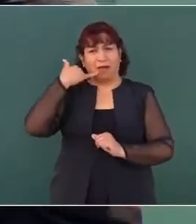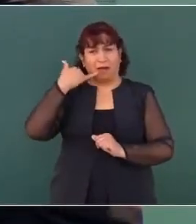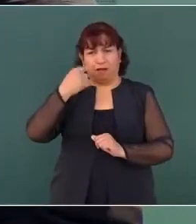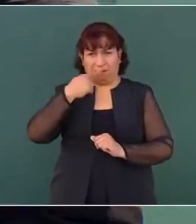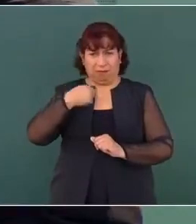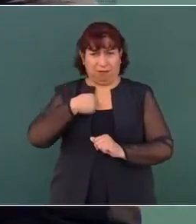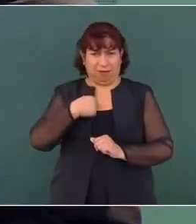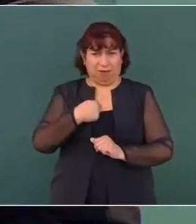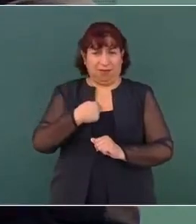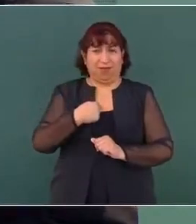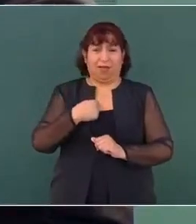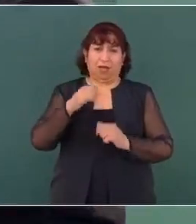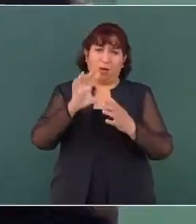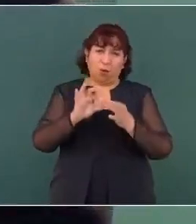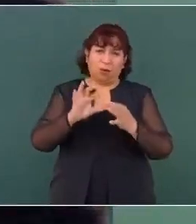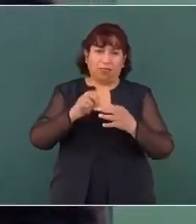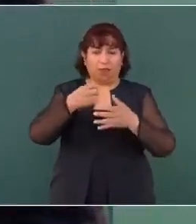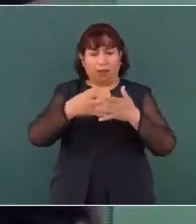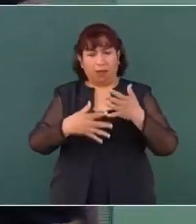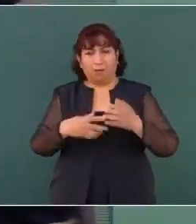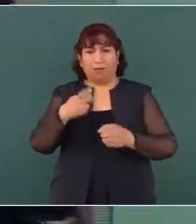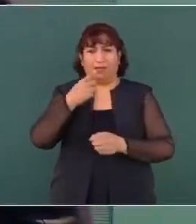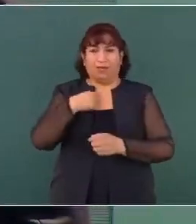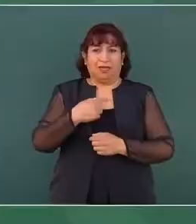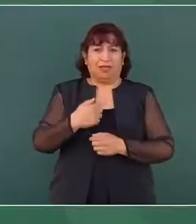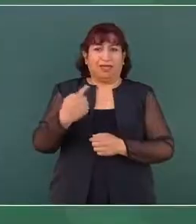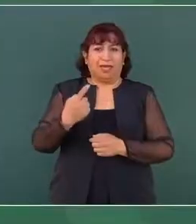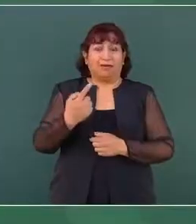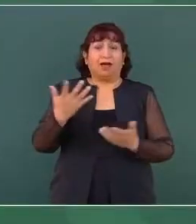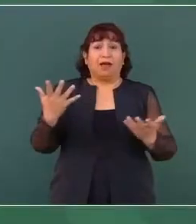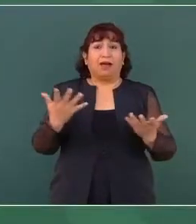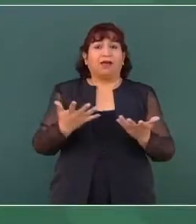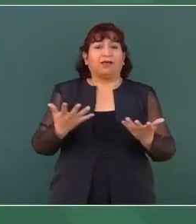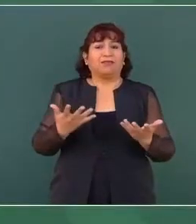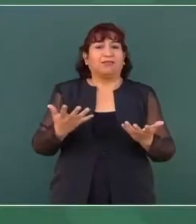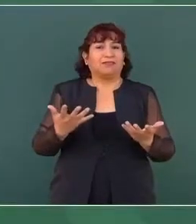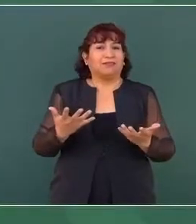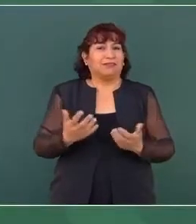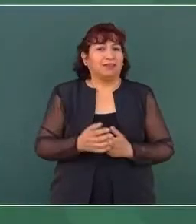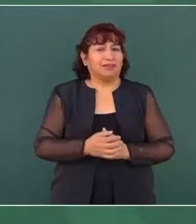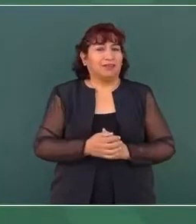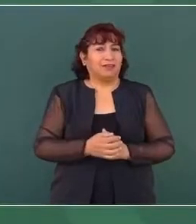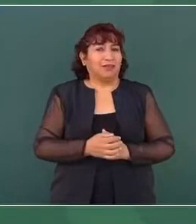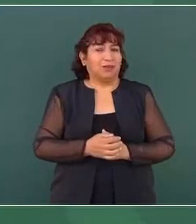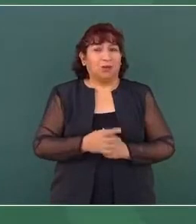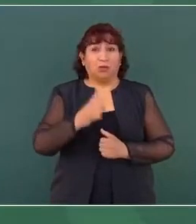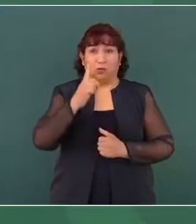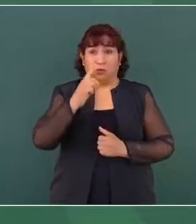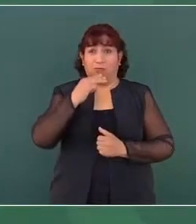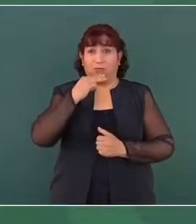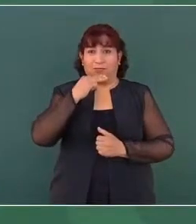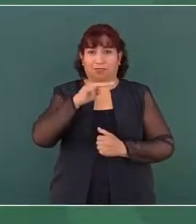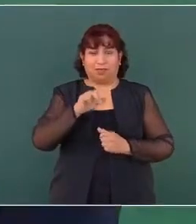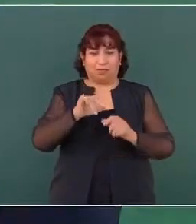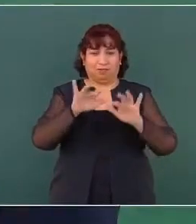comentar que iba a poner un mensaje